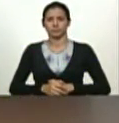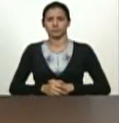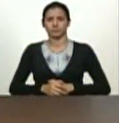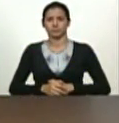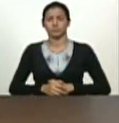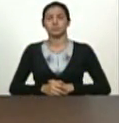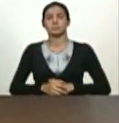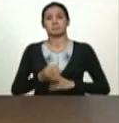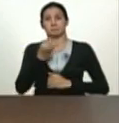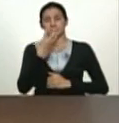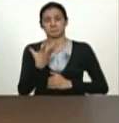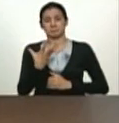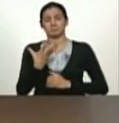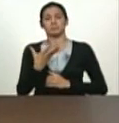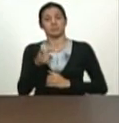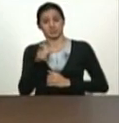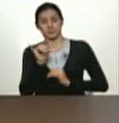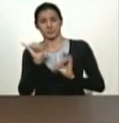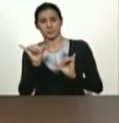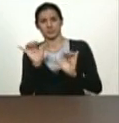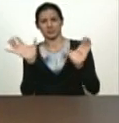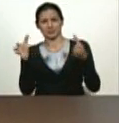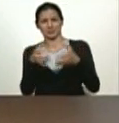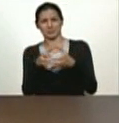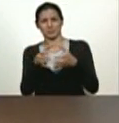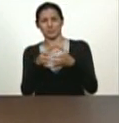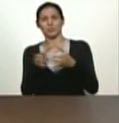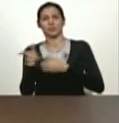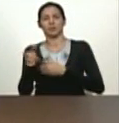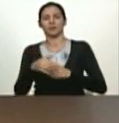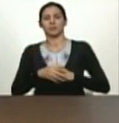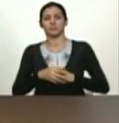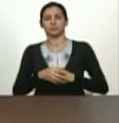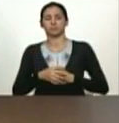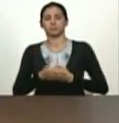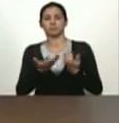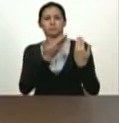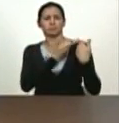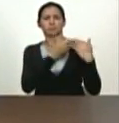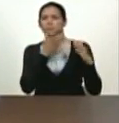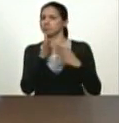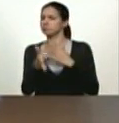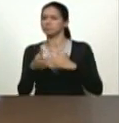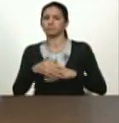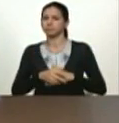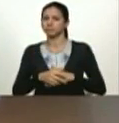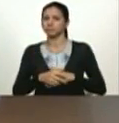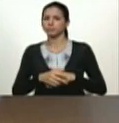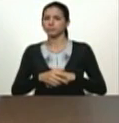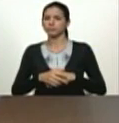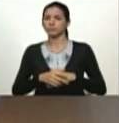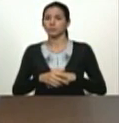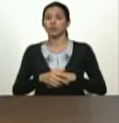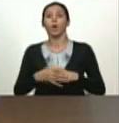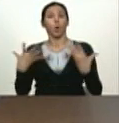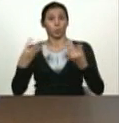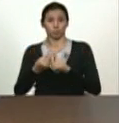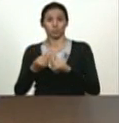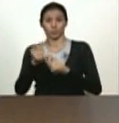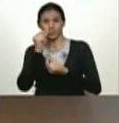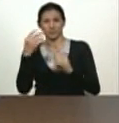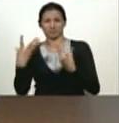bueno y el equipo que tiene la responsabilidad de coordinar Luis Salas